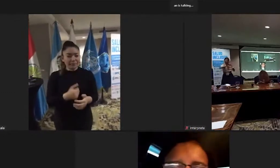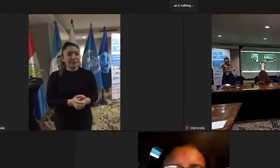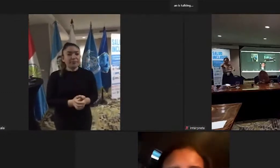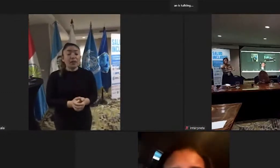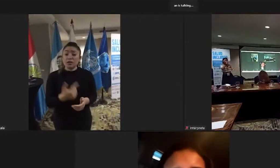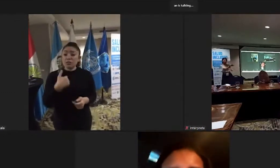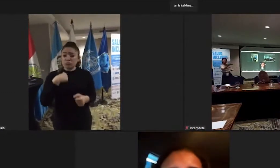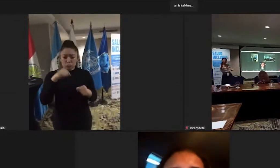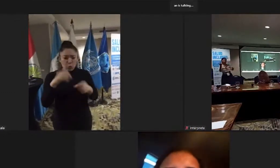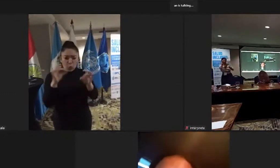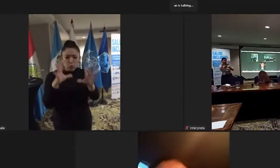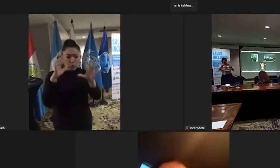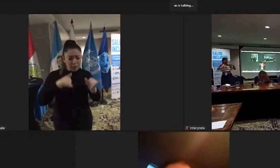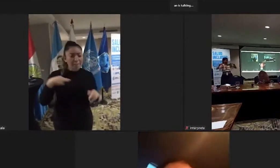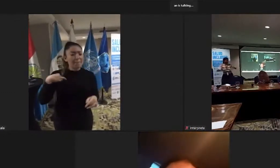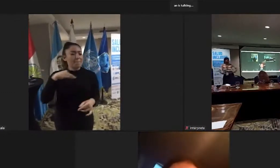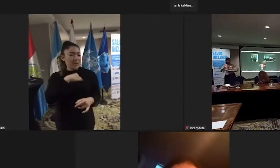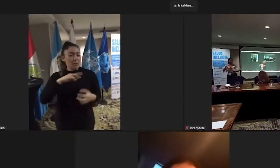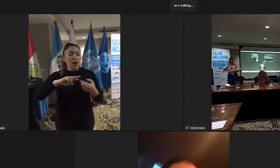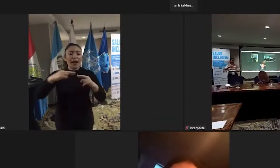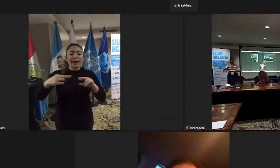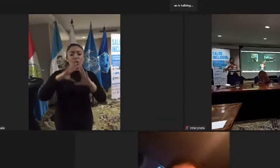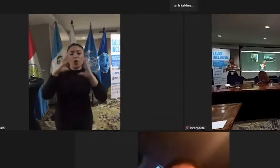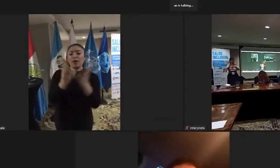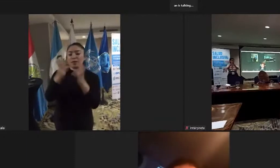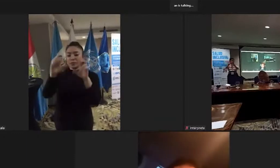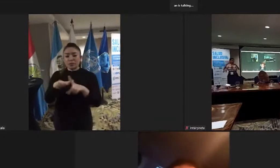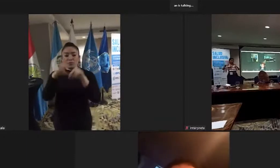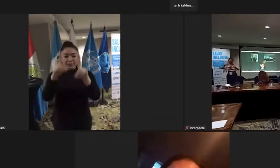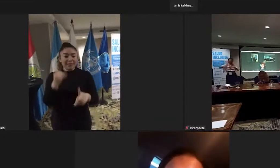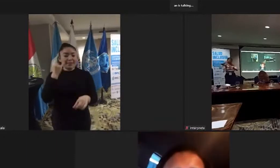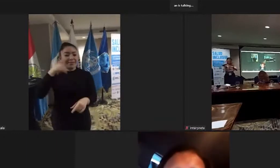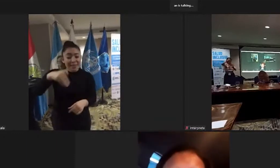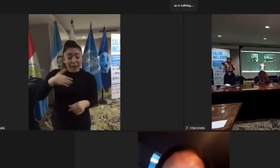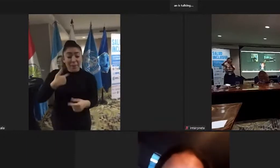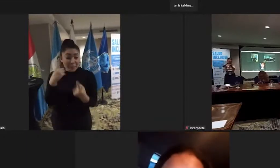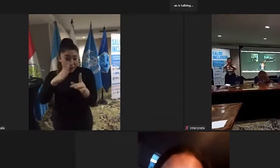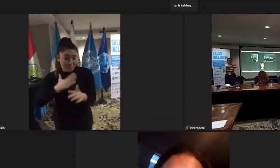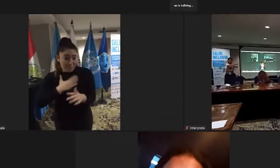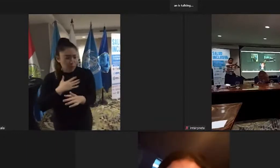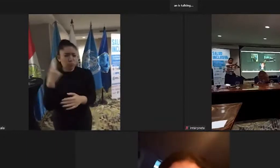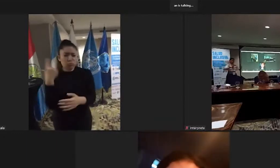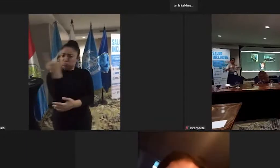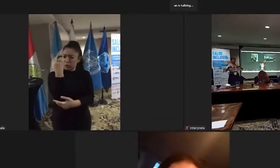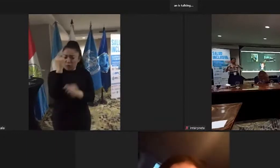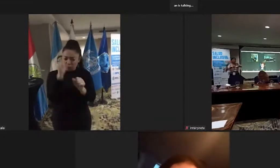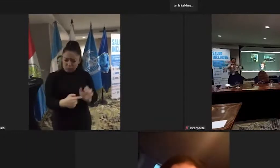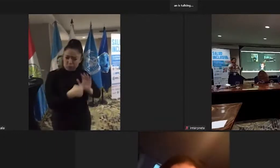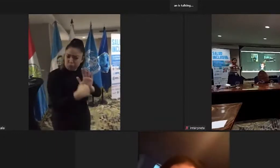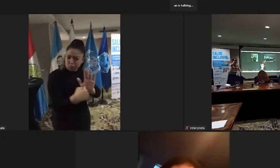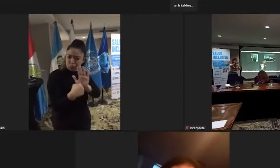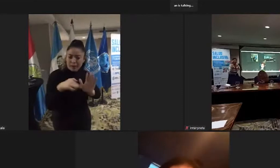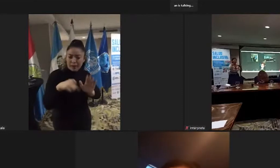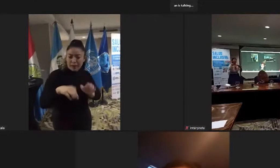Vengo justamente como miembro de la Red Global de Personas con Discapacidad Indígena y para mí es muy importante poder representar desde Ecuador,